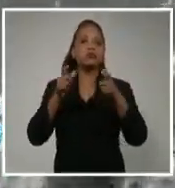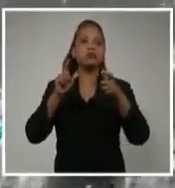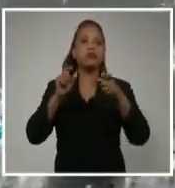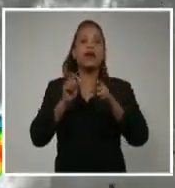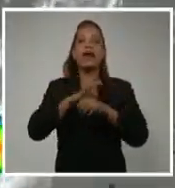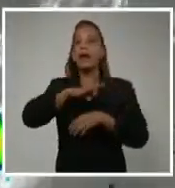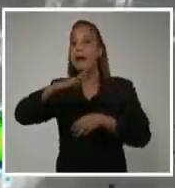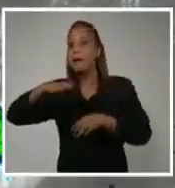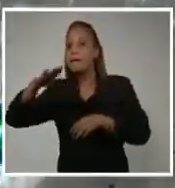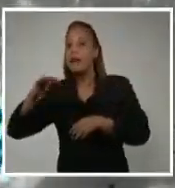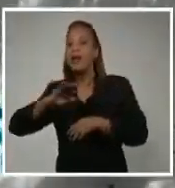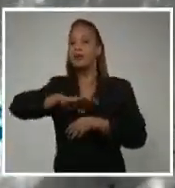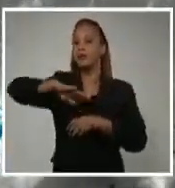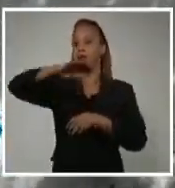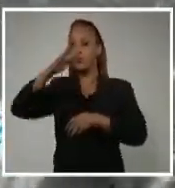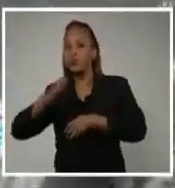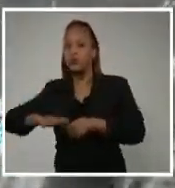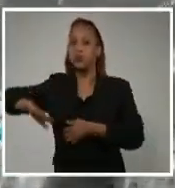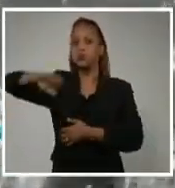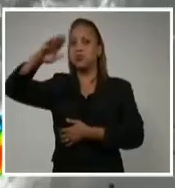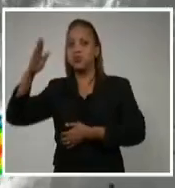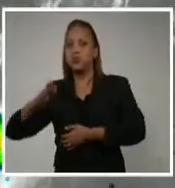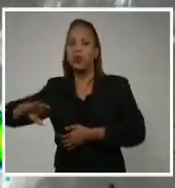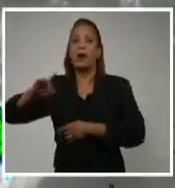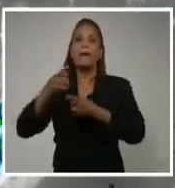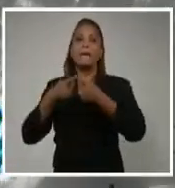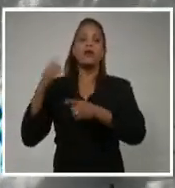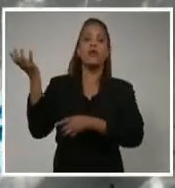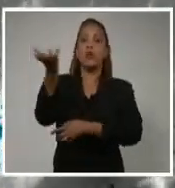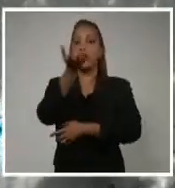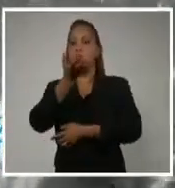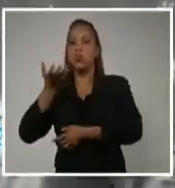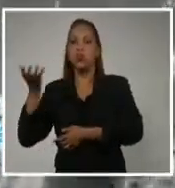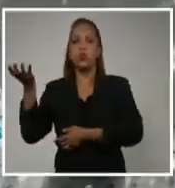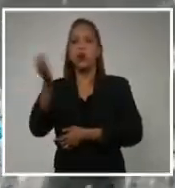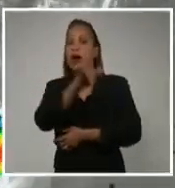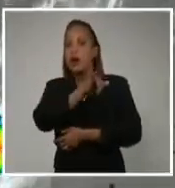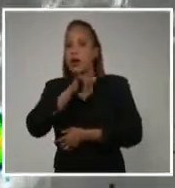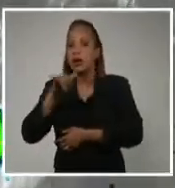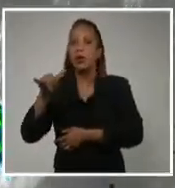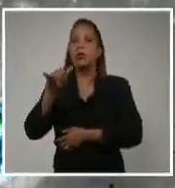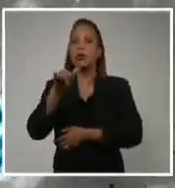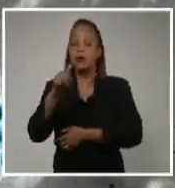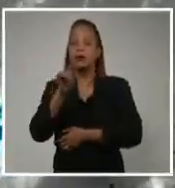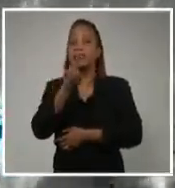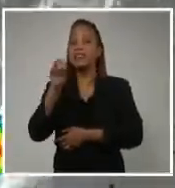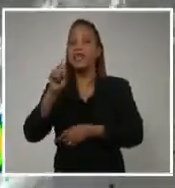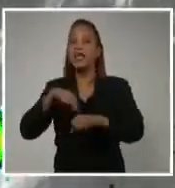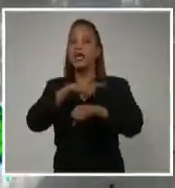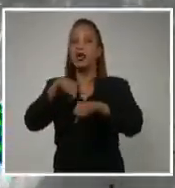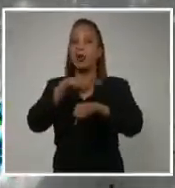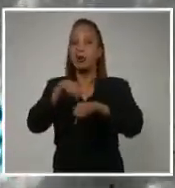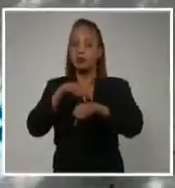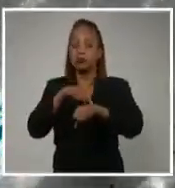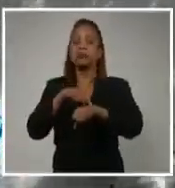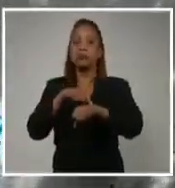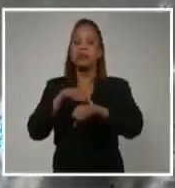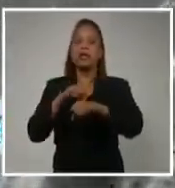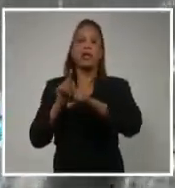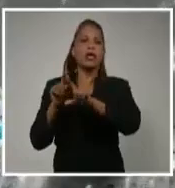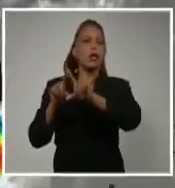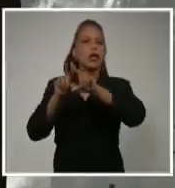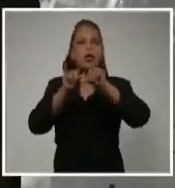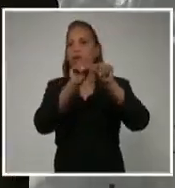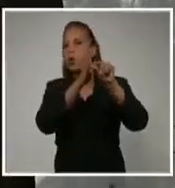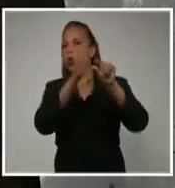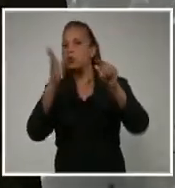tener fuertes marejadas, pero también la fuerza de los vientos que han pasado en racha los 100 kilómetros por hora. El resto del territorio nacional, donde